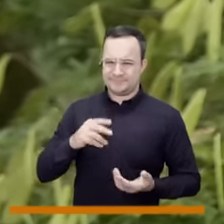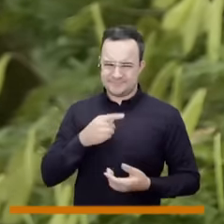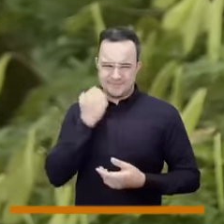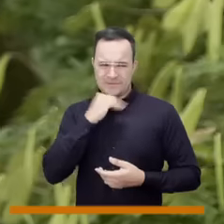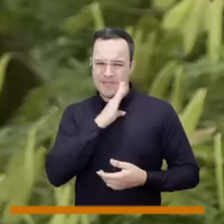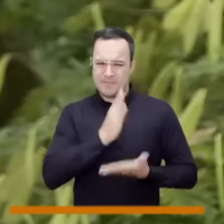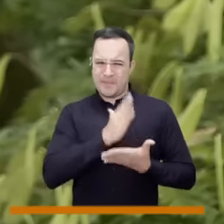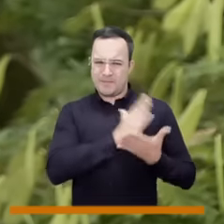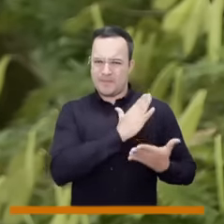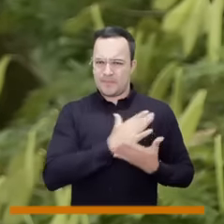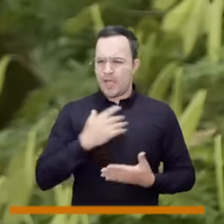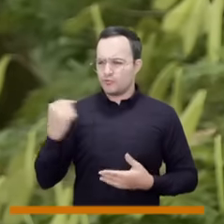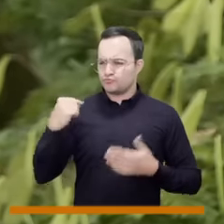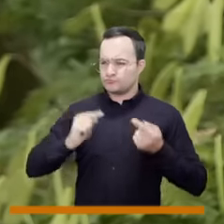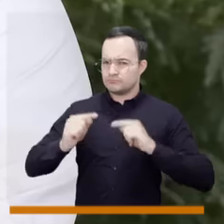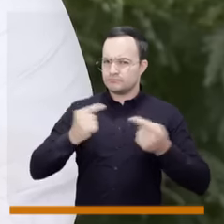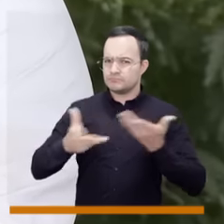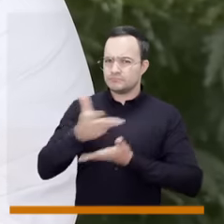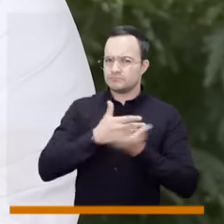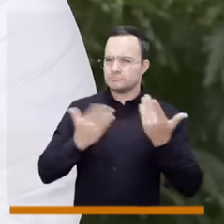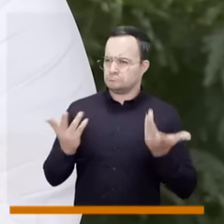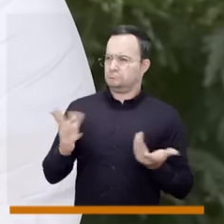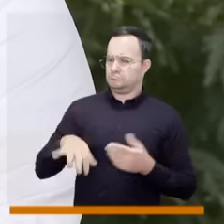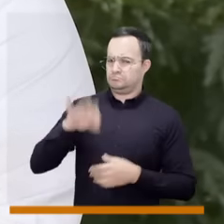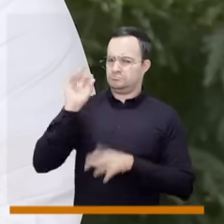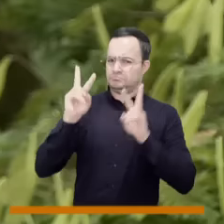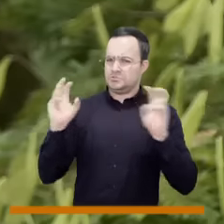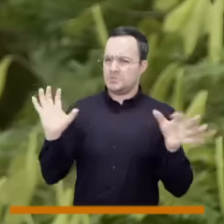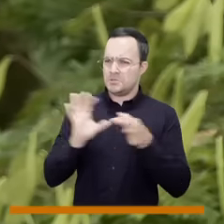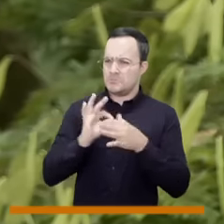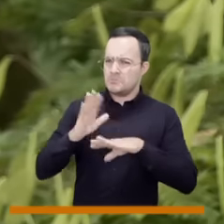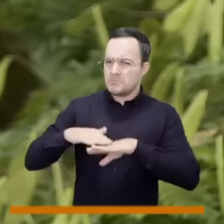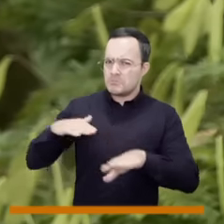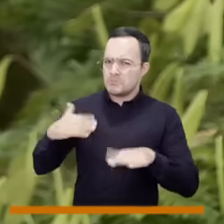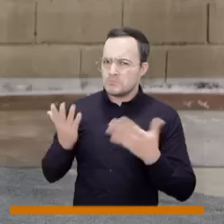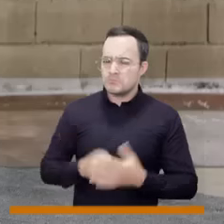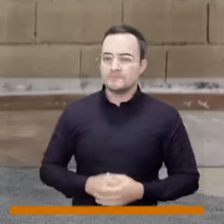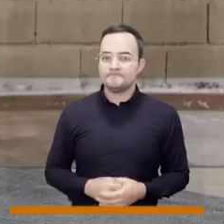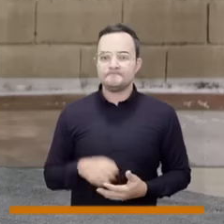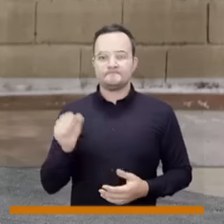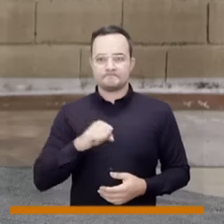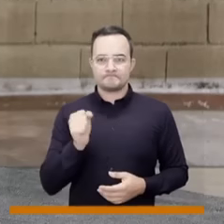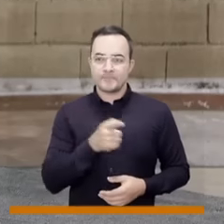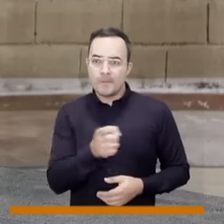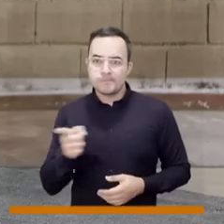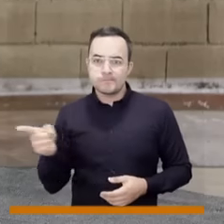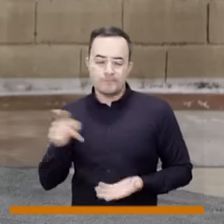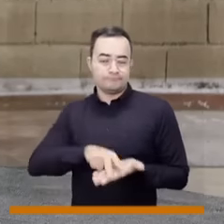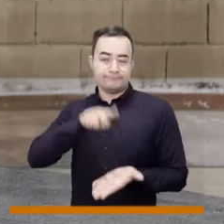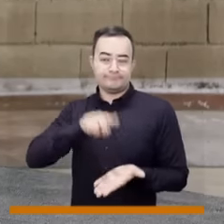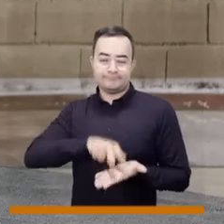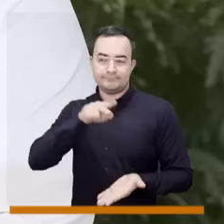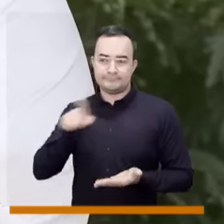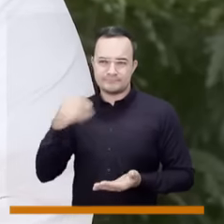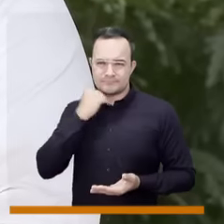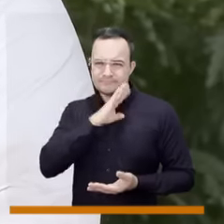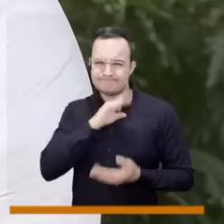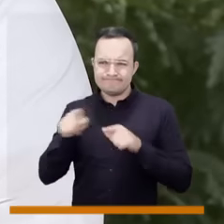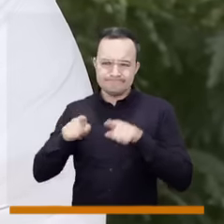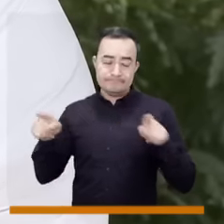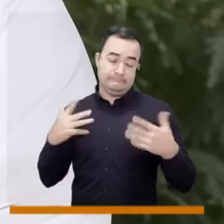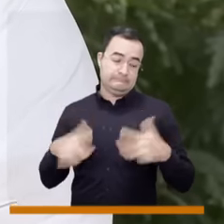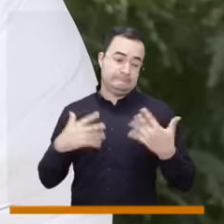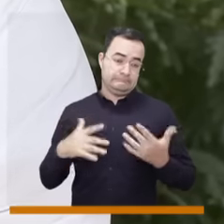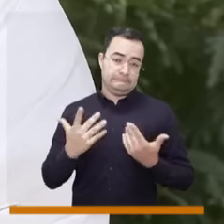Cuéntenos qué tanto le preocupa esta enfermedad y de dónde surge esta necesidad. Bueno, para nosotros es una población muy